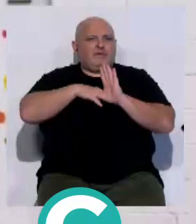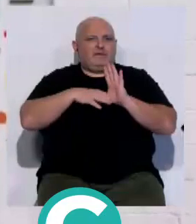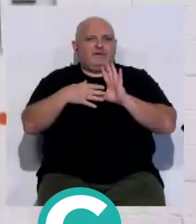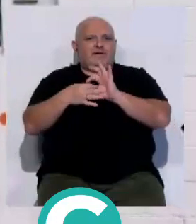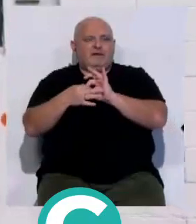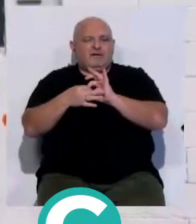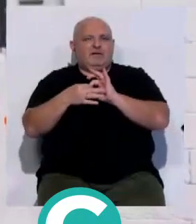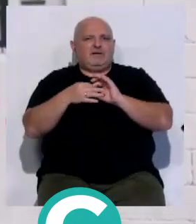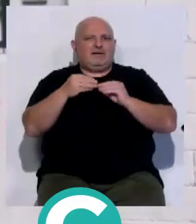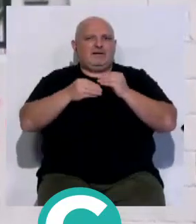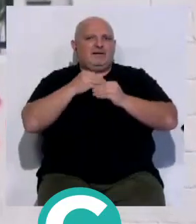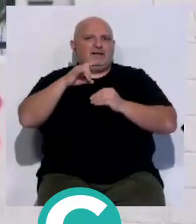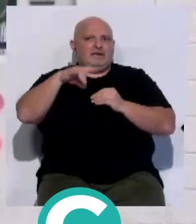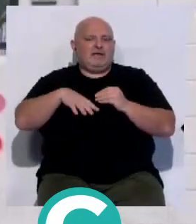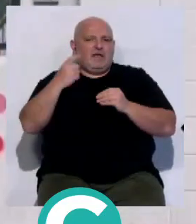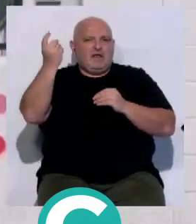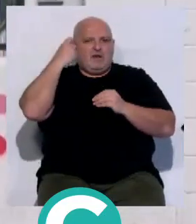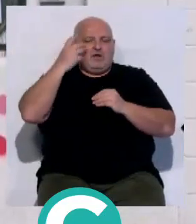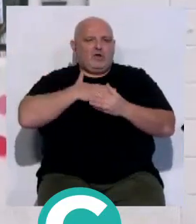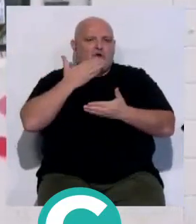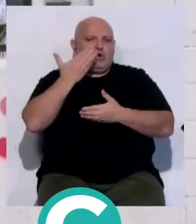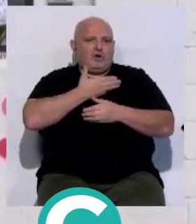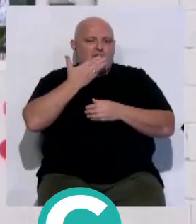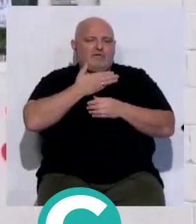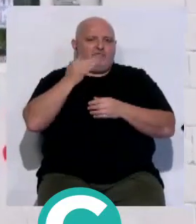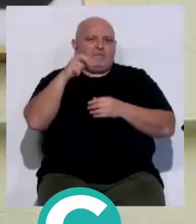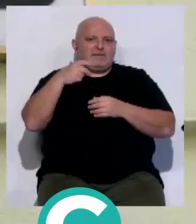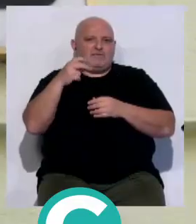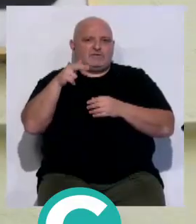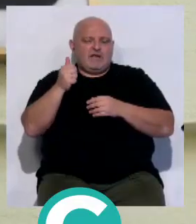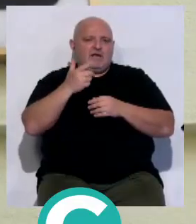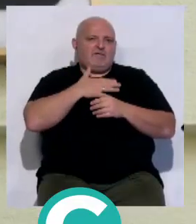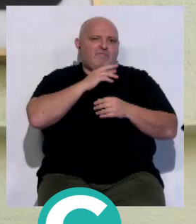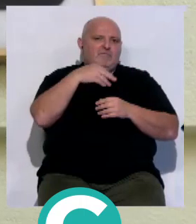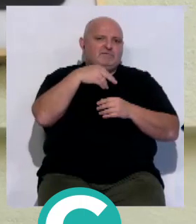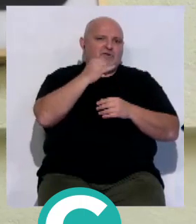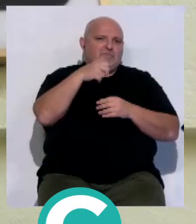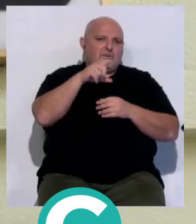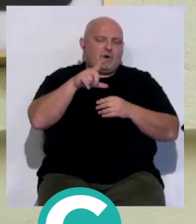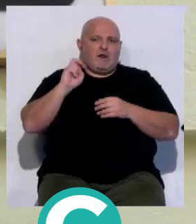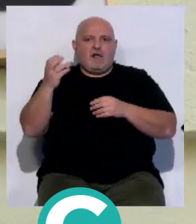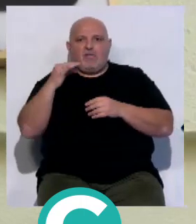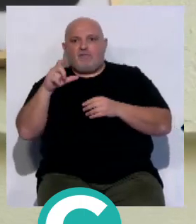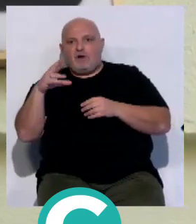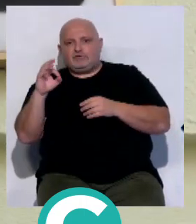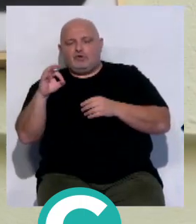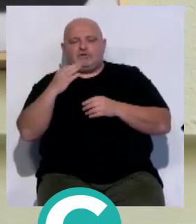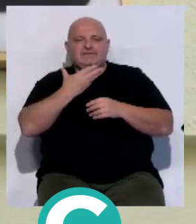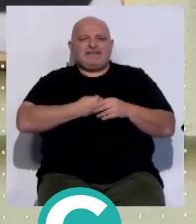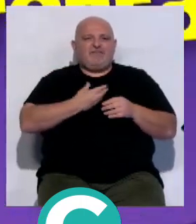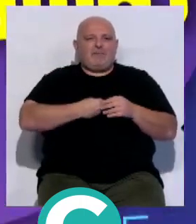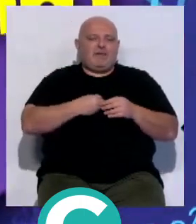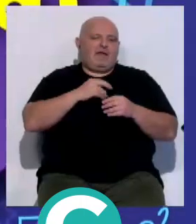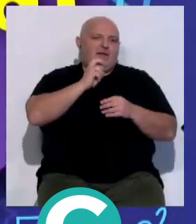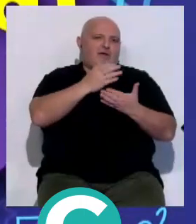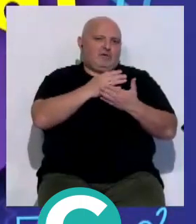emitirán están realizados por el alumnado de los colegios Fermín Salvochea, Josefina Pascual, Adolfo de Castro, San Felipe y